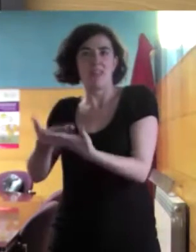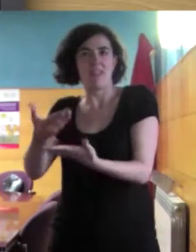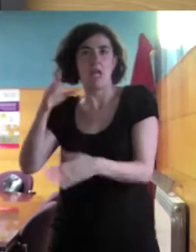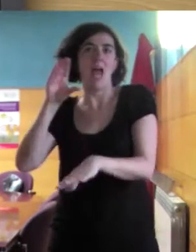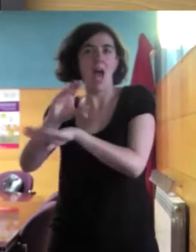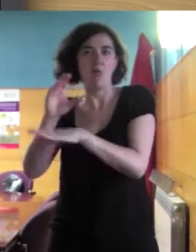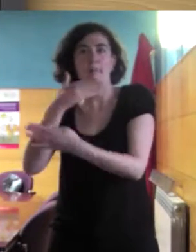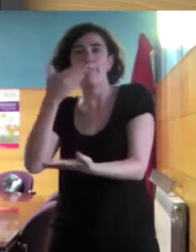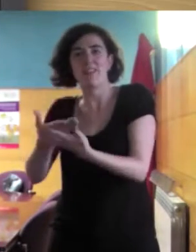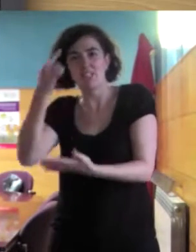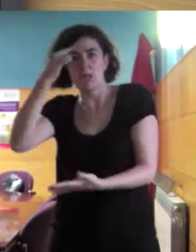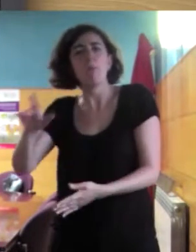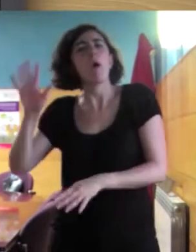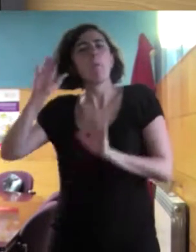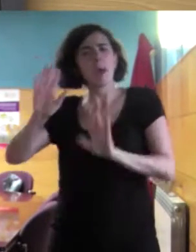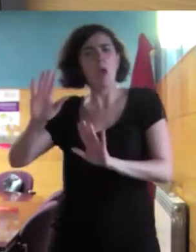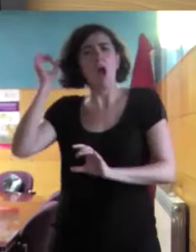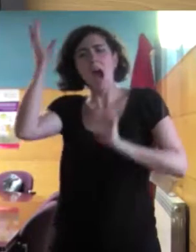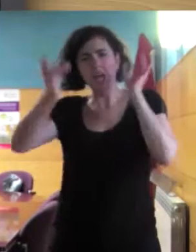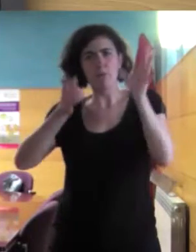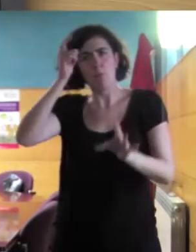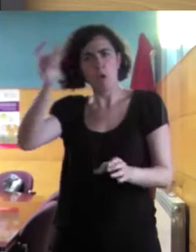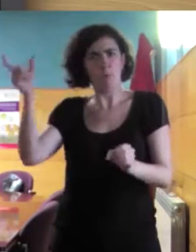saben participar en actividades en el pueblo.